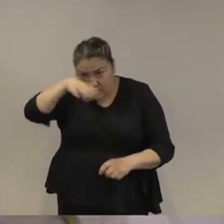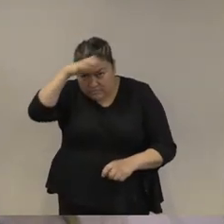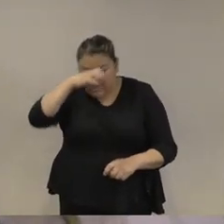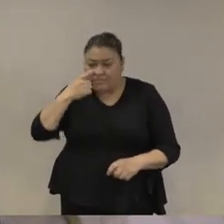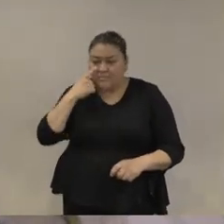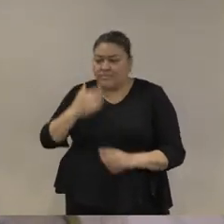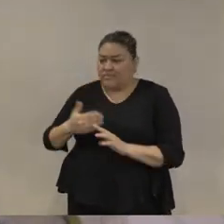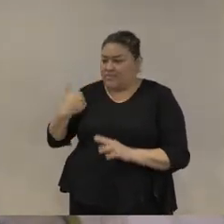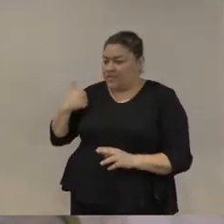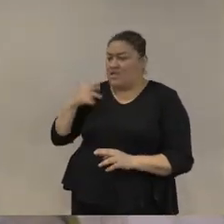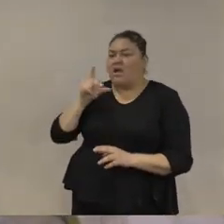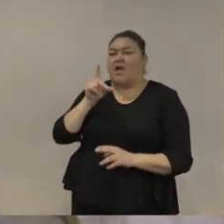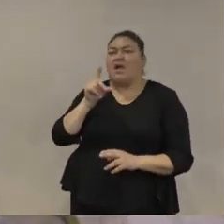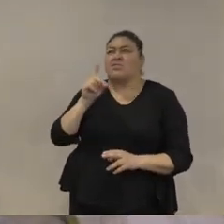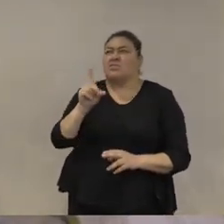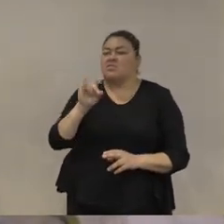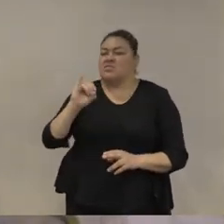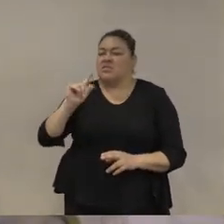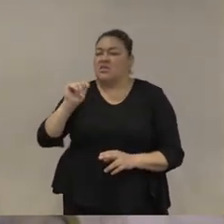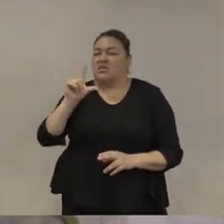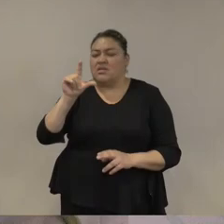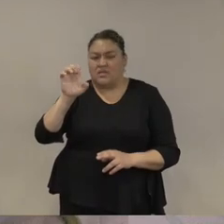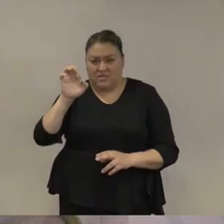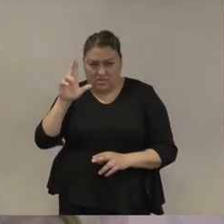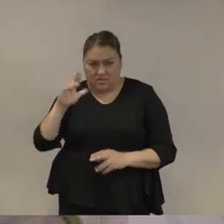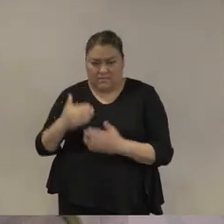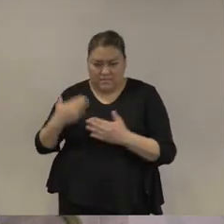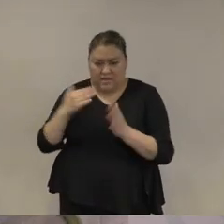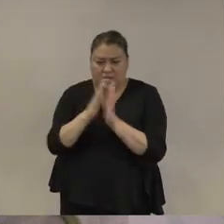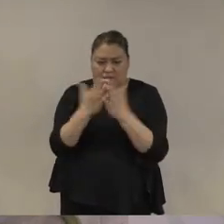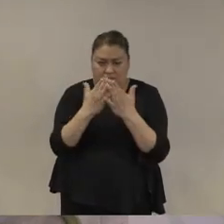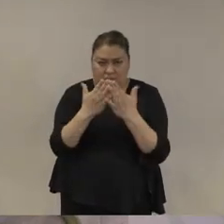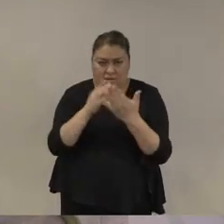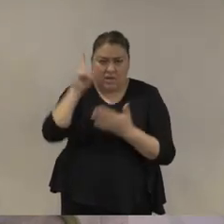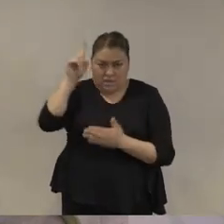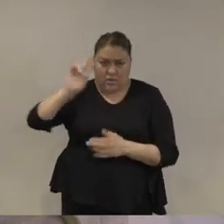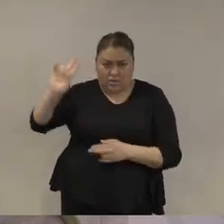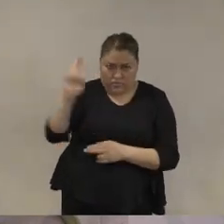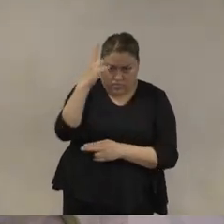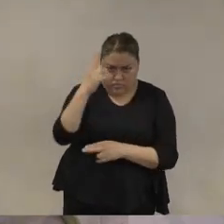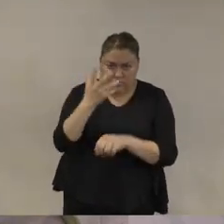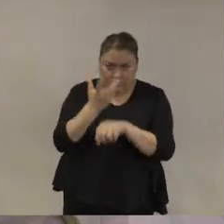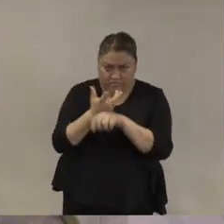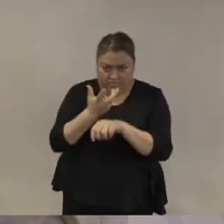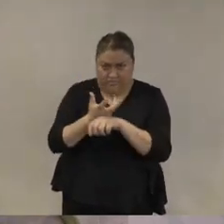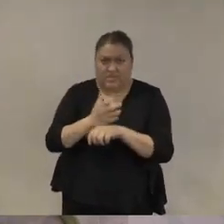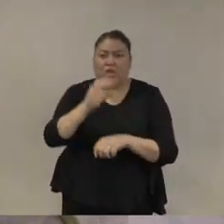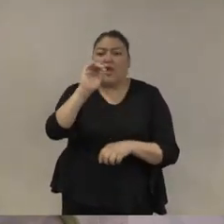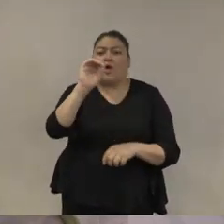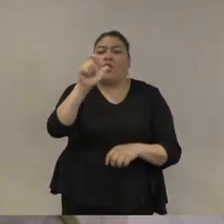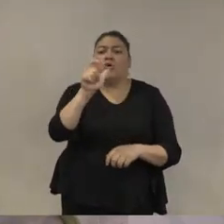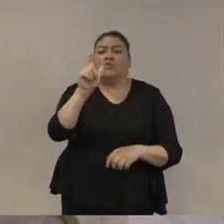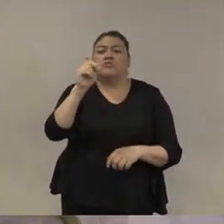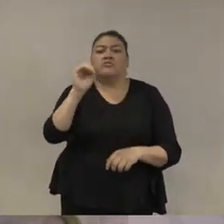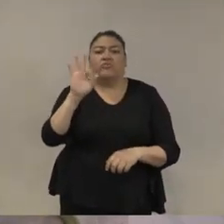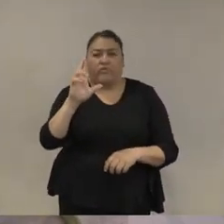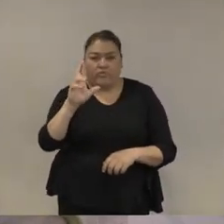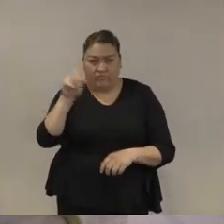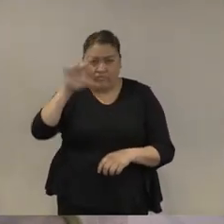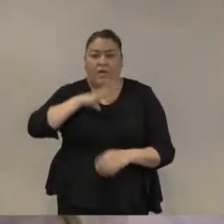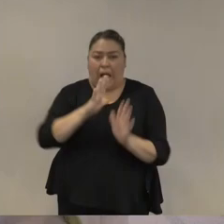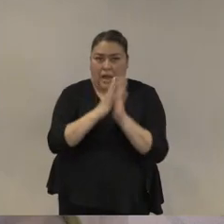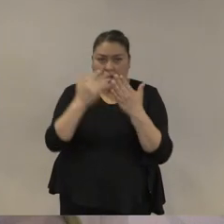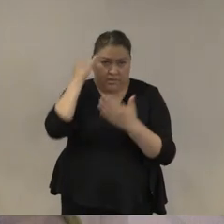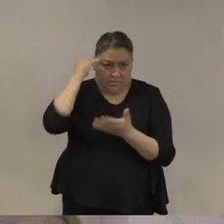acaba de publicar un libro en Oxford University Press hay zonas de nuestros